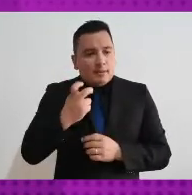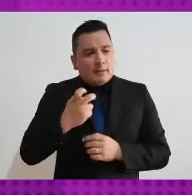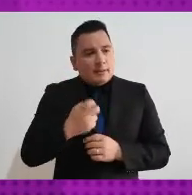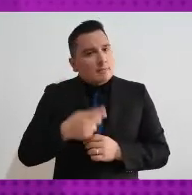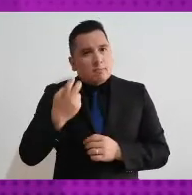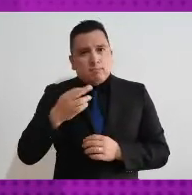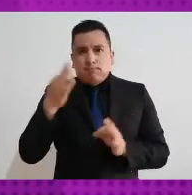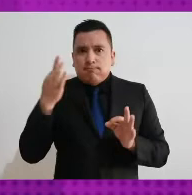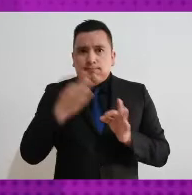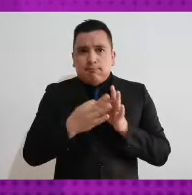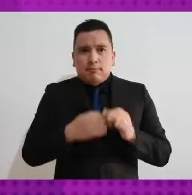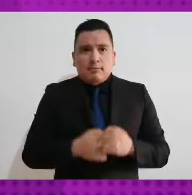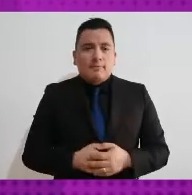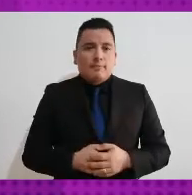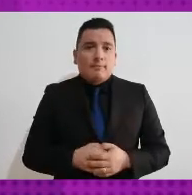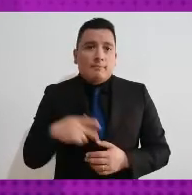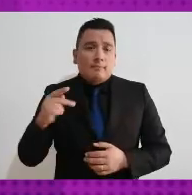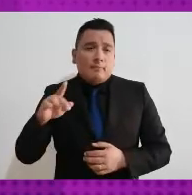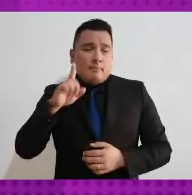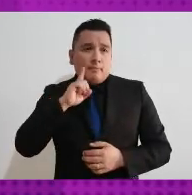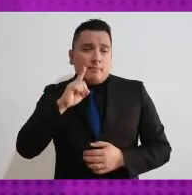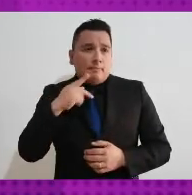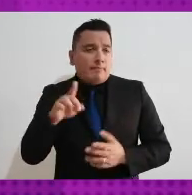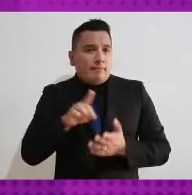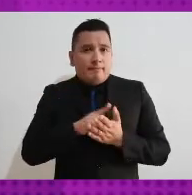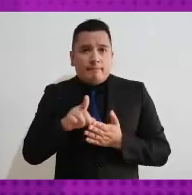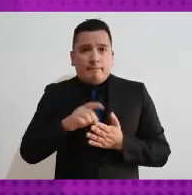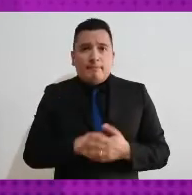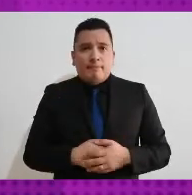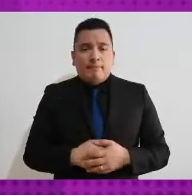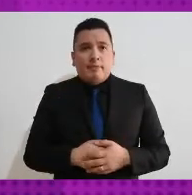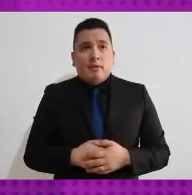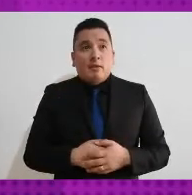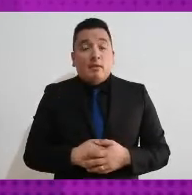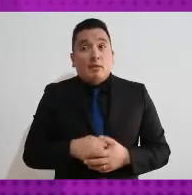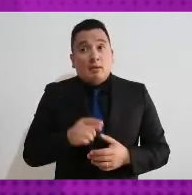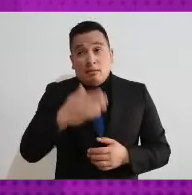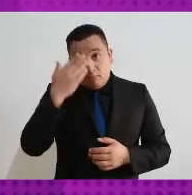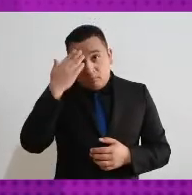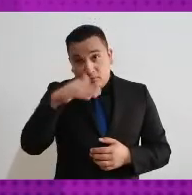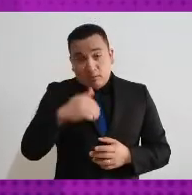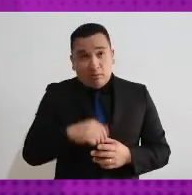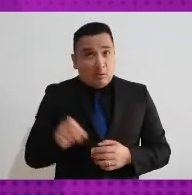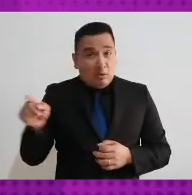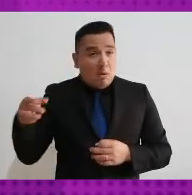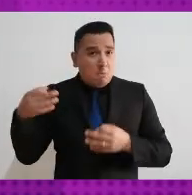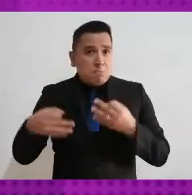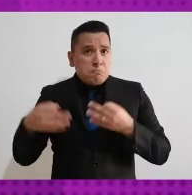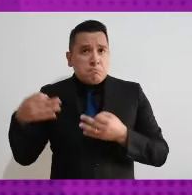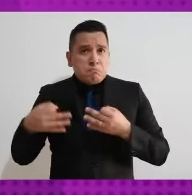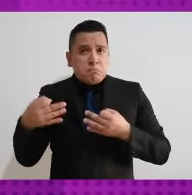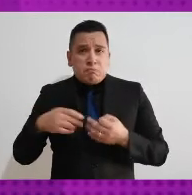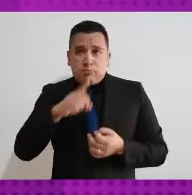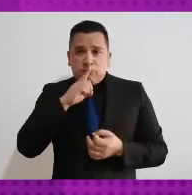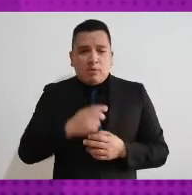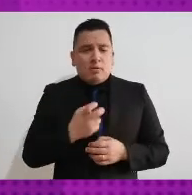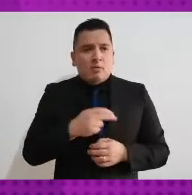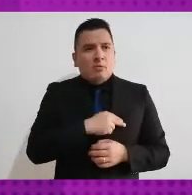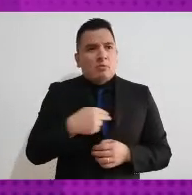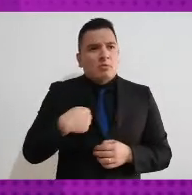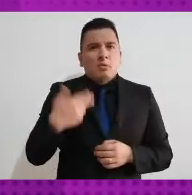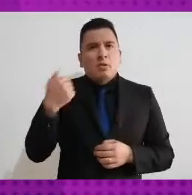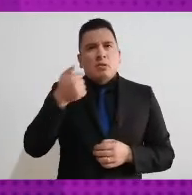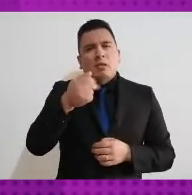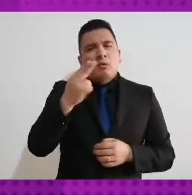hacerse realidad este derecho de las mujeres. Al final, pues como sabes, no hubo una legislación, tuvimos que emitir un